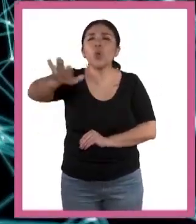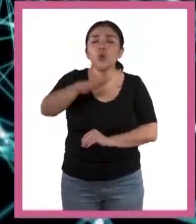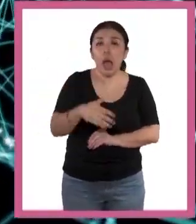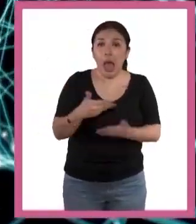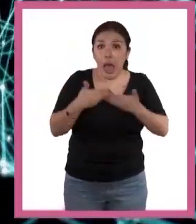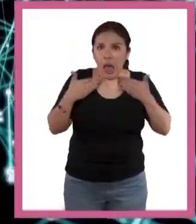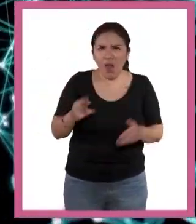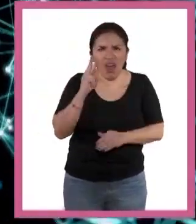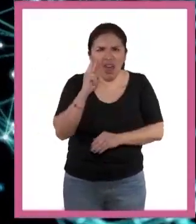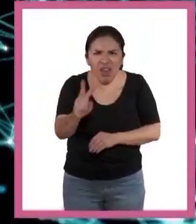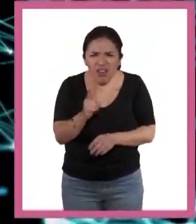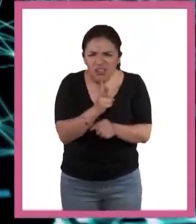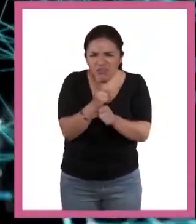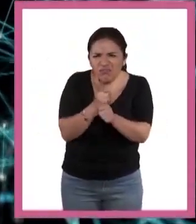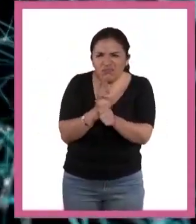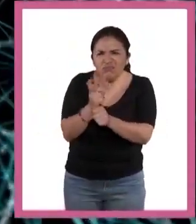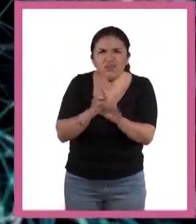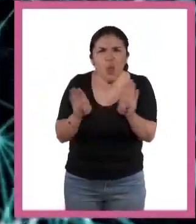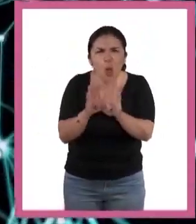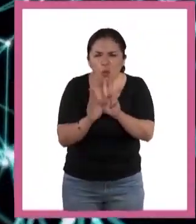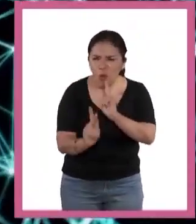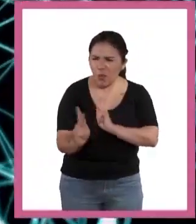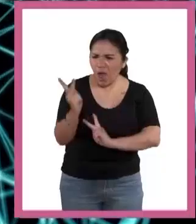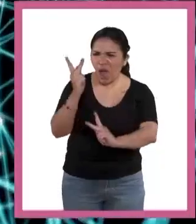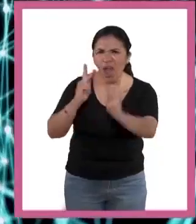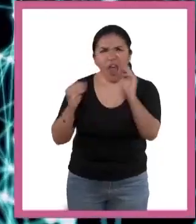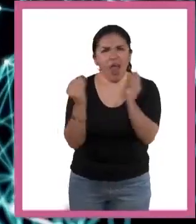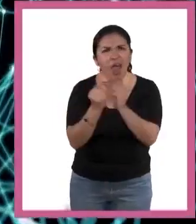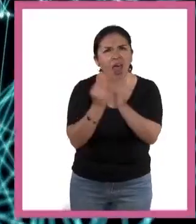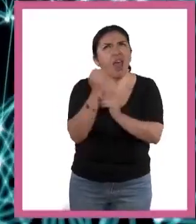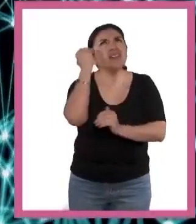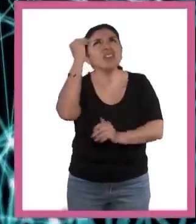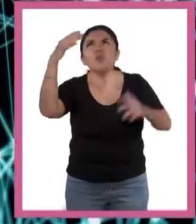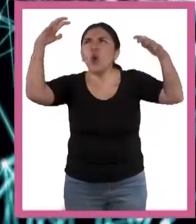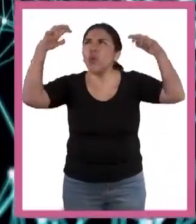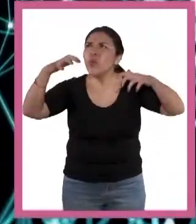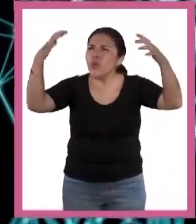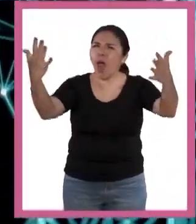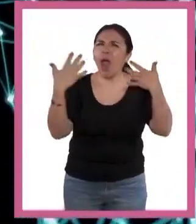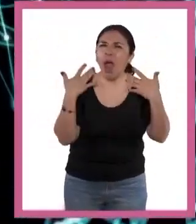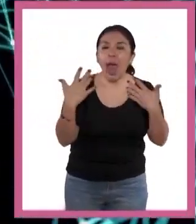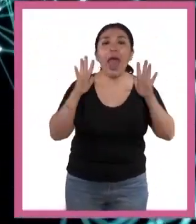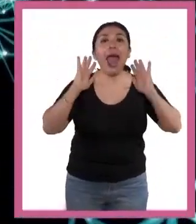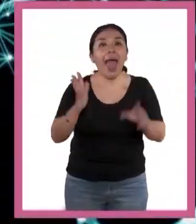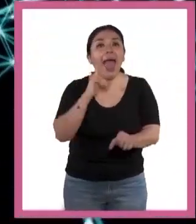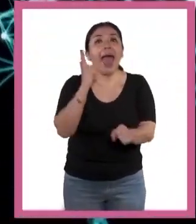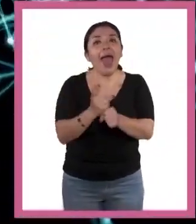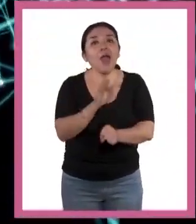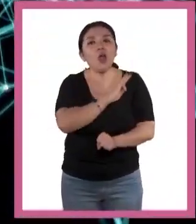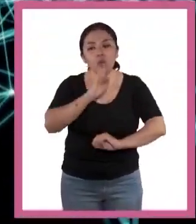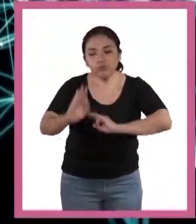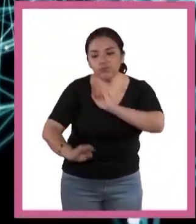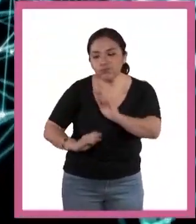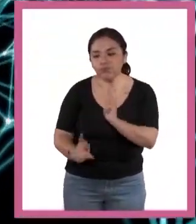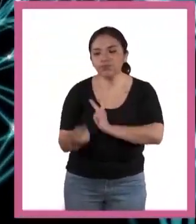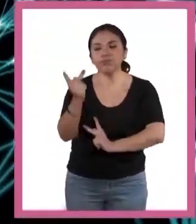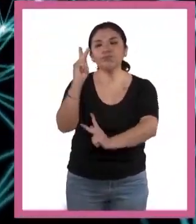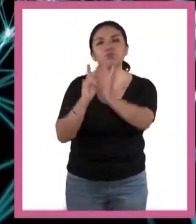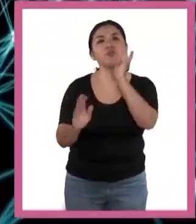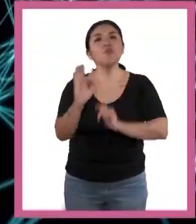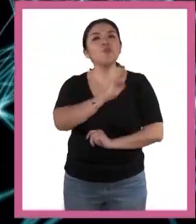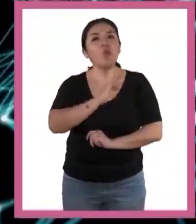través de la observación de los ciclos de las plantas y de las estaciones del año, pudimos aprender a domesticarlas y